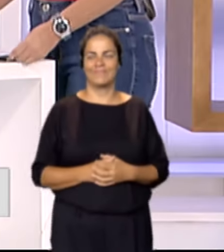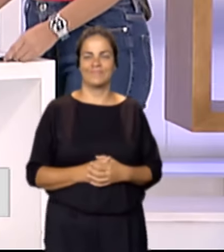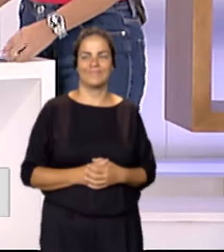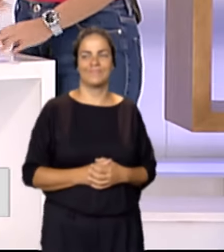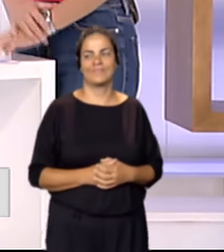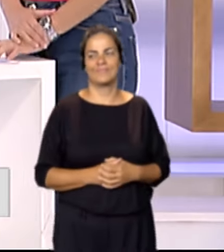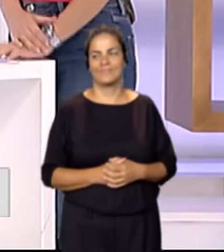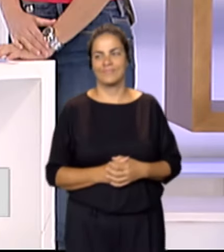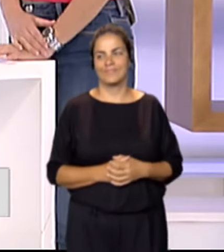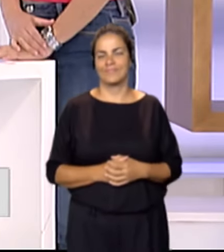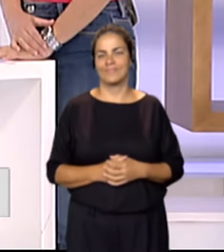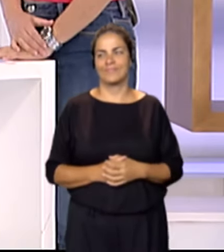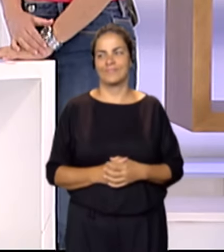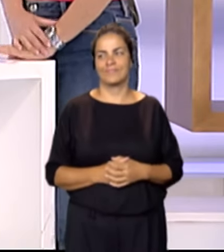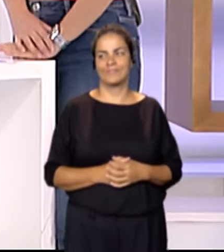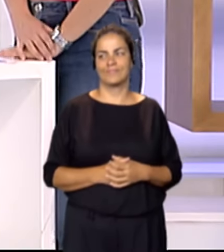Gracias. Gracias.